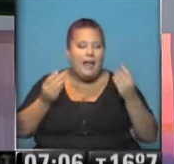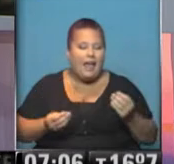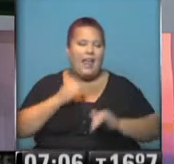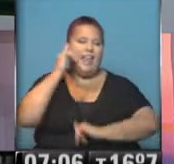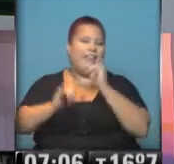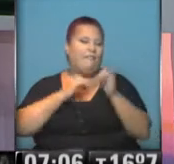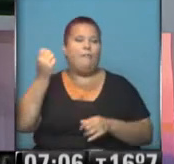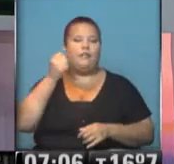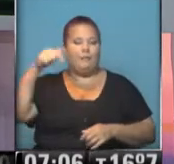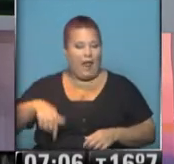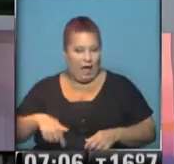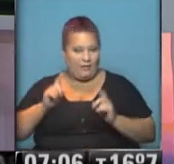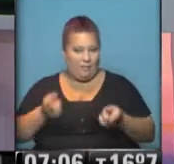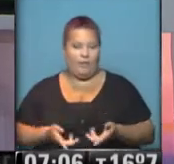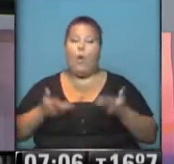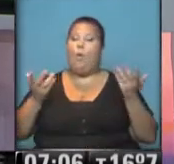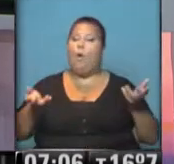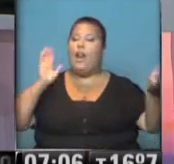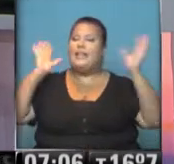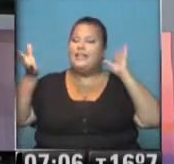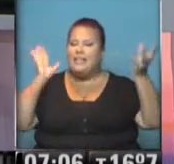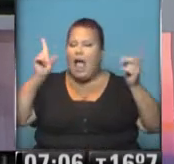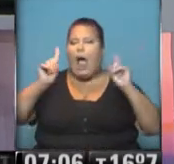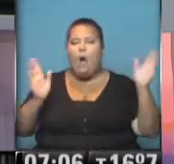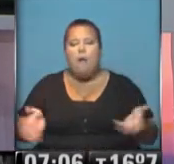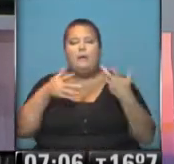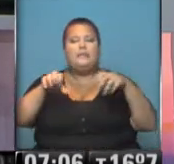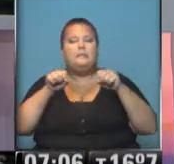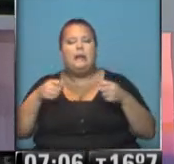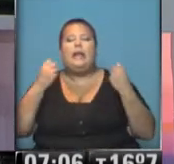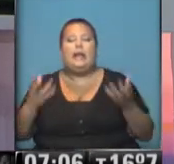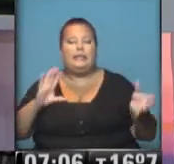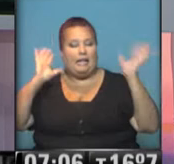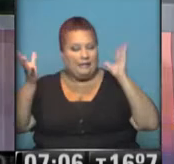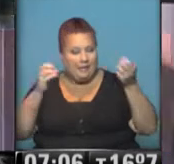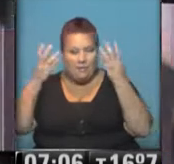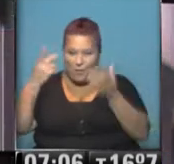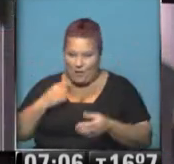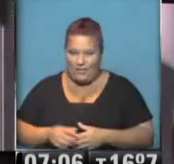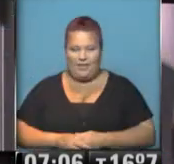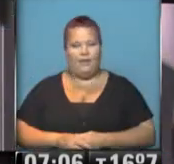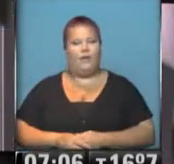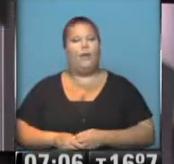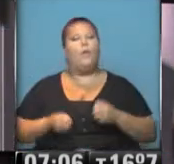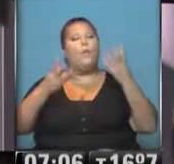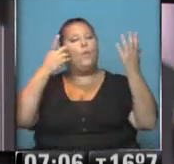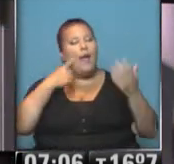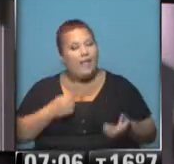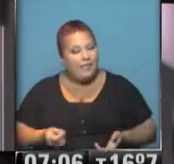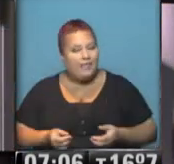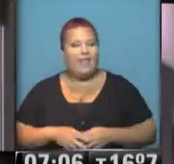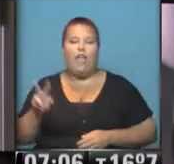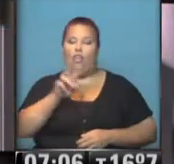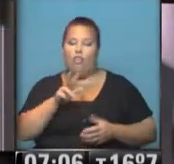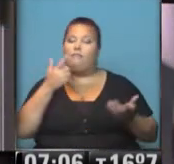Información clave para el día de hoy también, Roberto. Bueno, el clima, aquellos que se levantan temprano, ¿con qué se van a encontrar? Nadia, buen día. Muy buen día, Roberto.